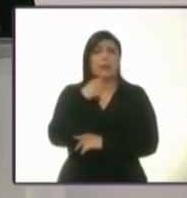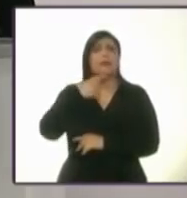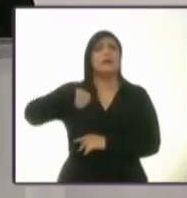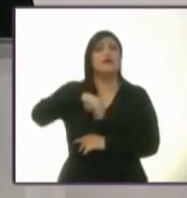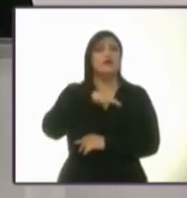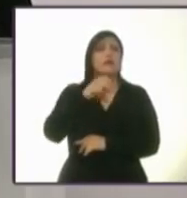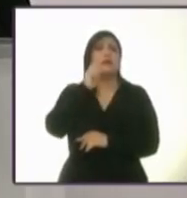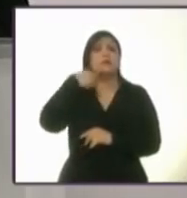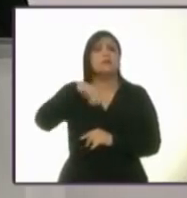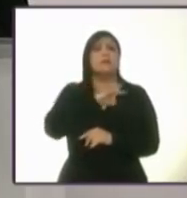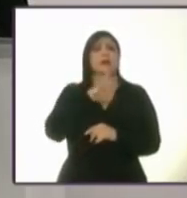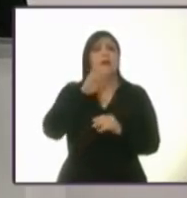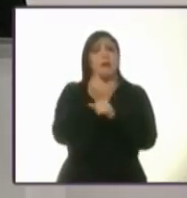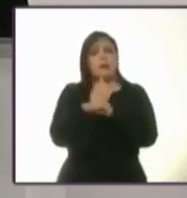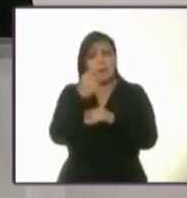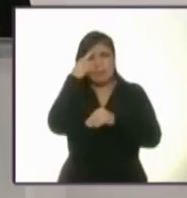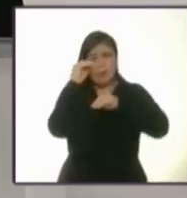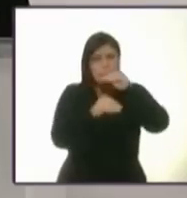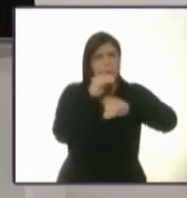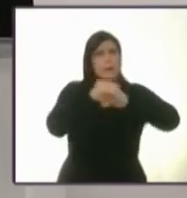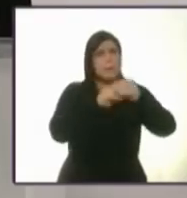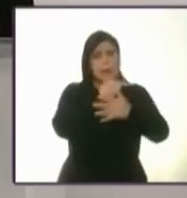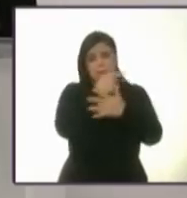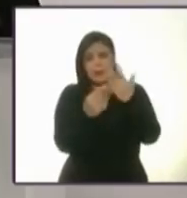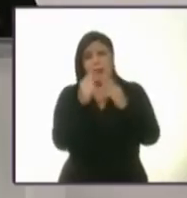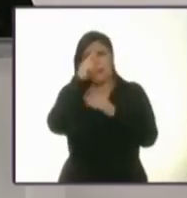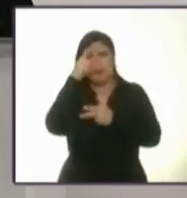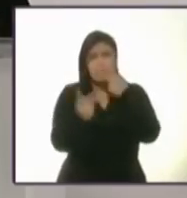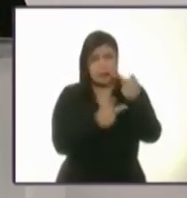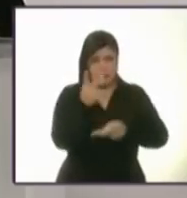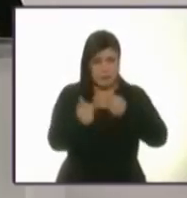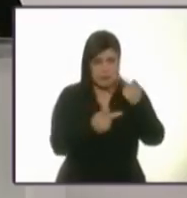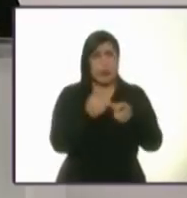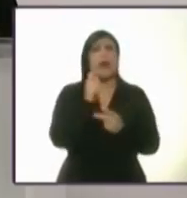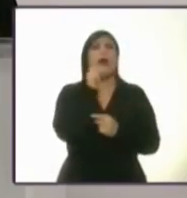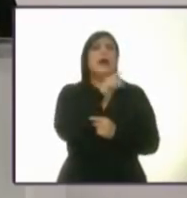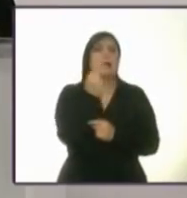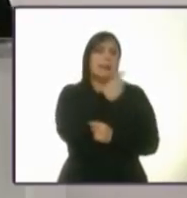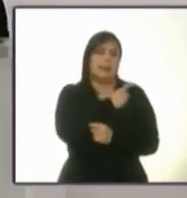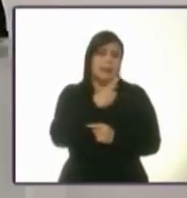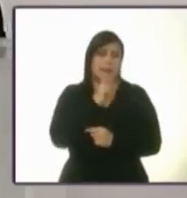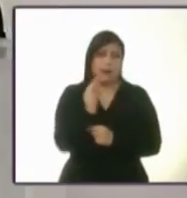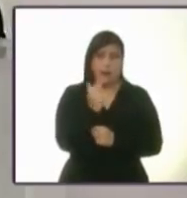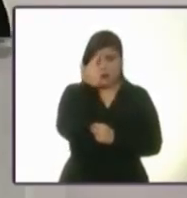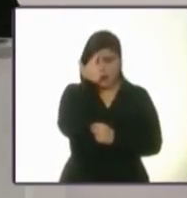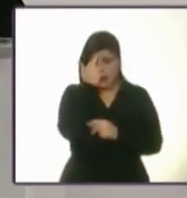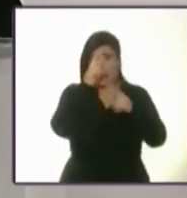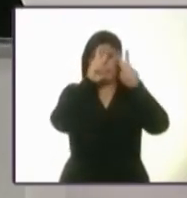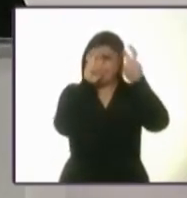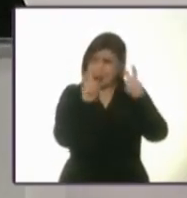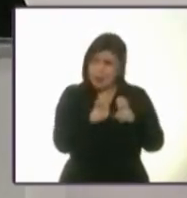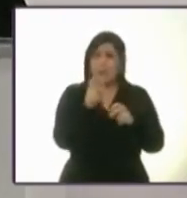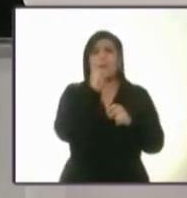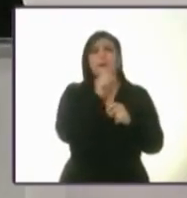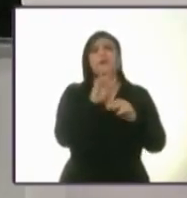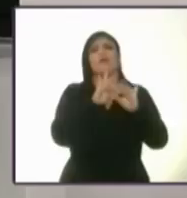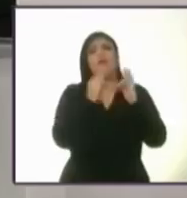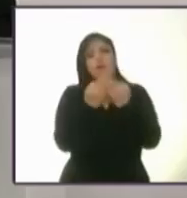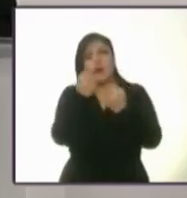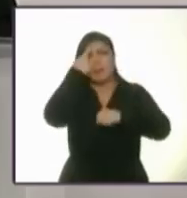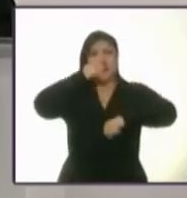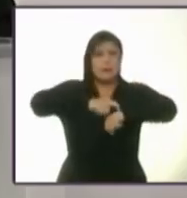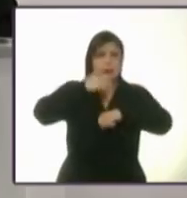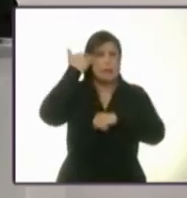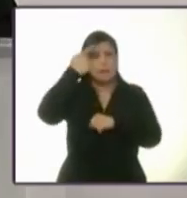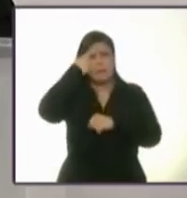información proporcionada para la elaboración de las preguntas. También es necesario recordar que tanto los temas como el formato, los tiempos de